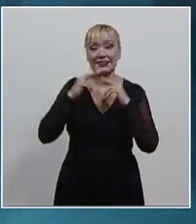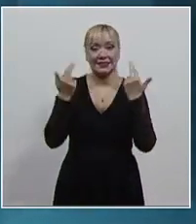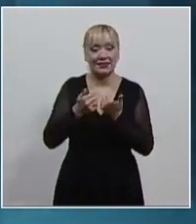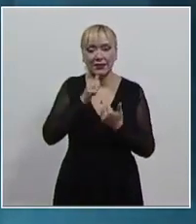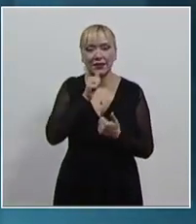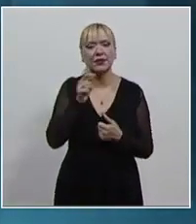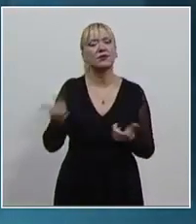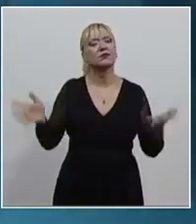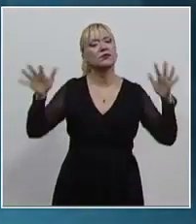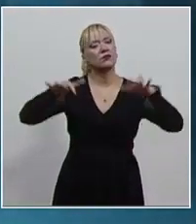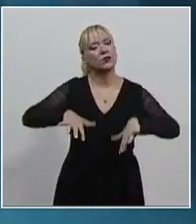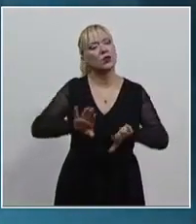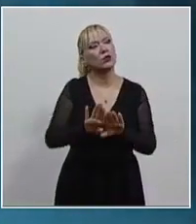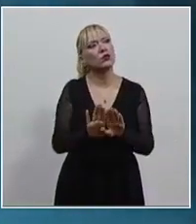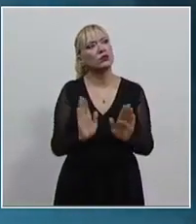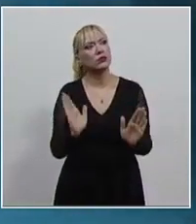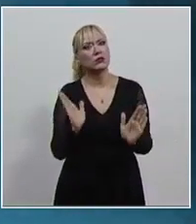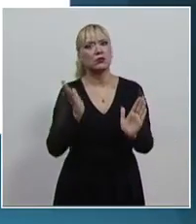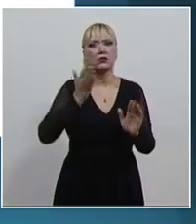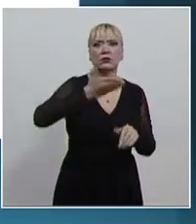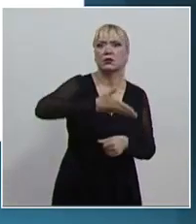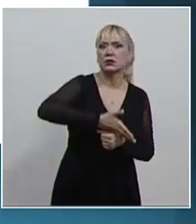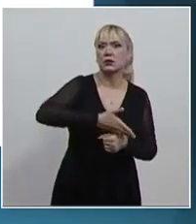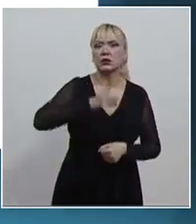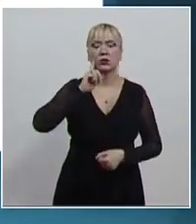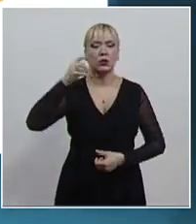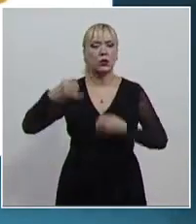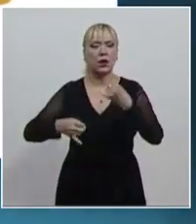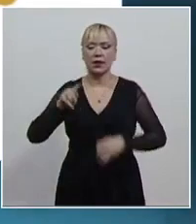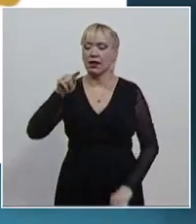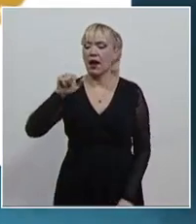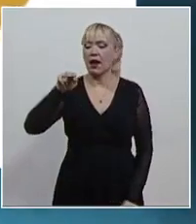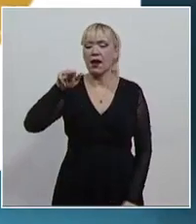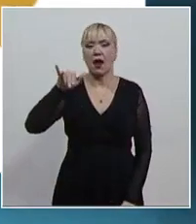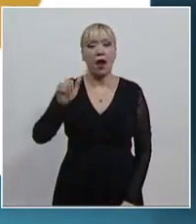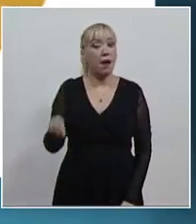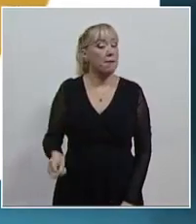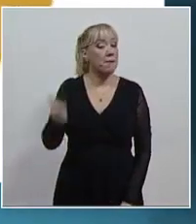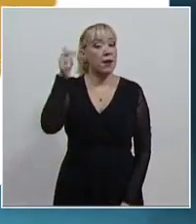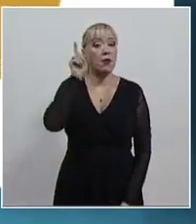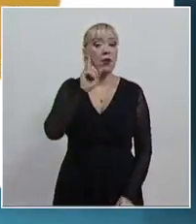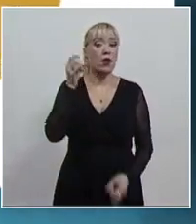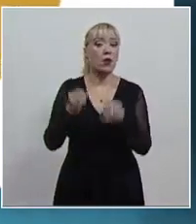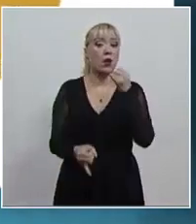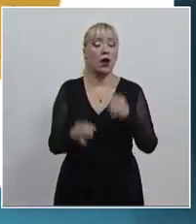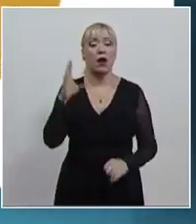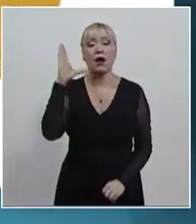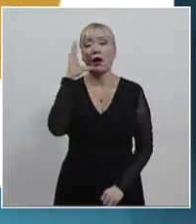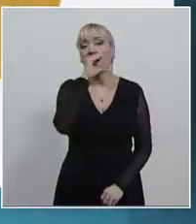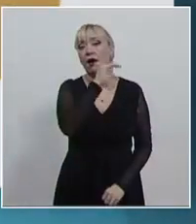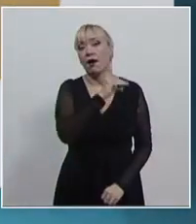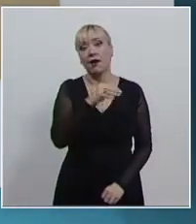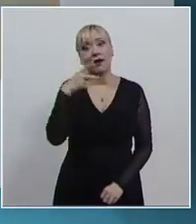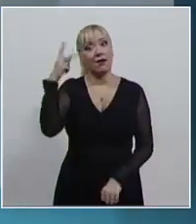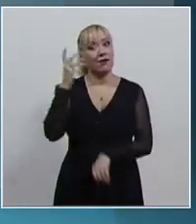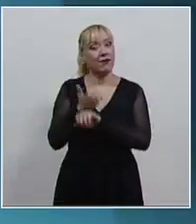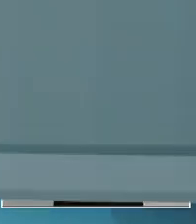imposición de sanción presidida por la jueza Tania Walton Pratt, la primera jueza principal afroamericana del Estado.